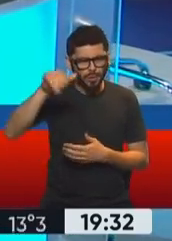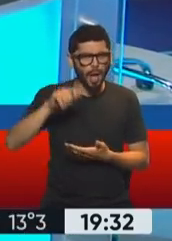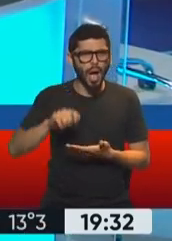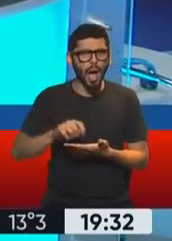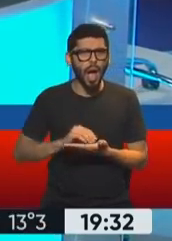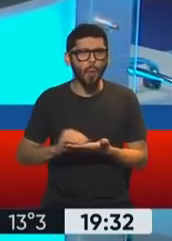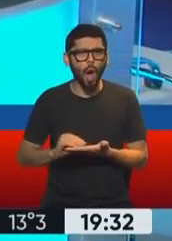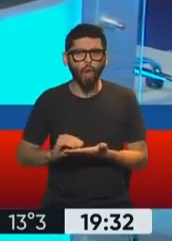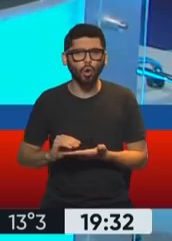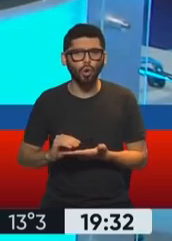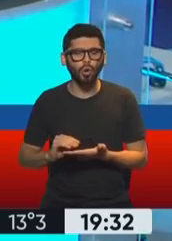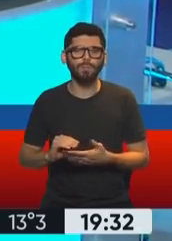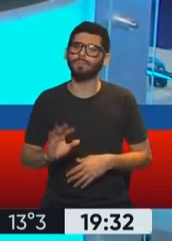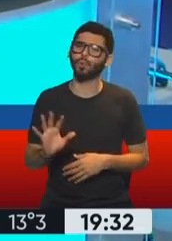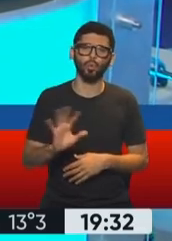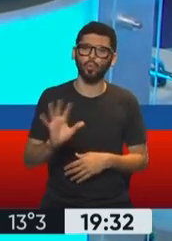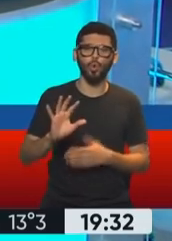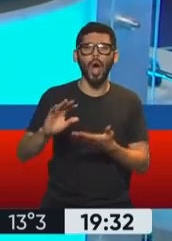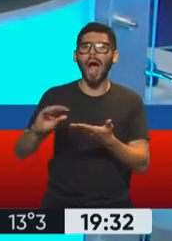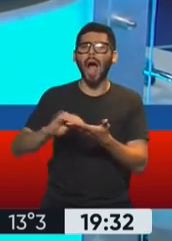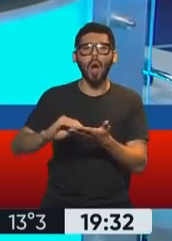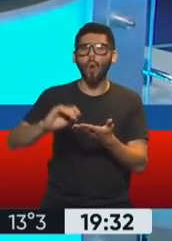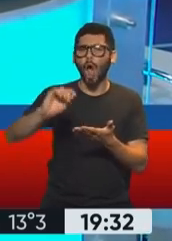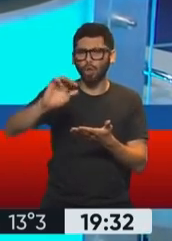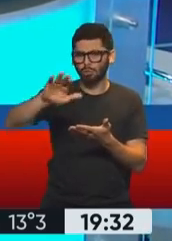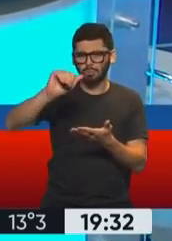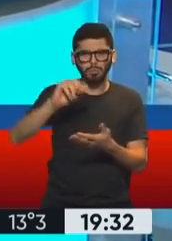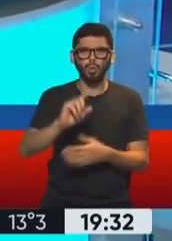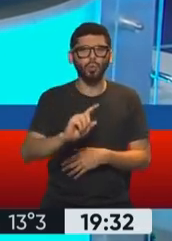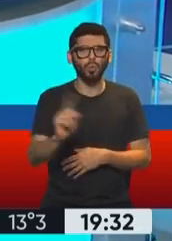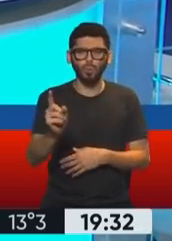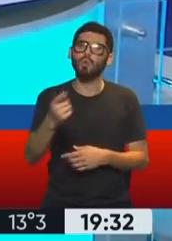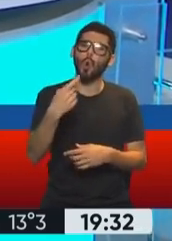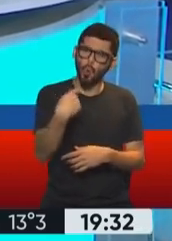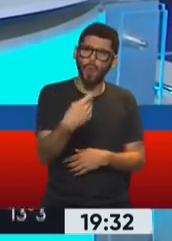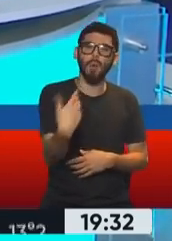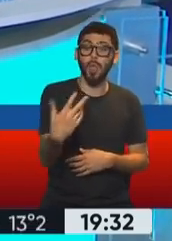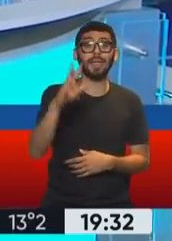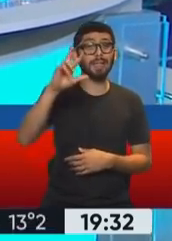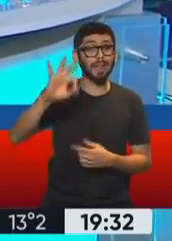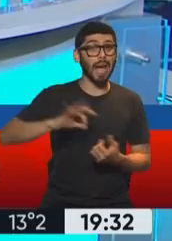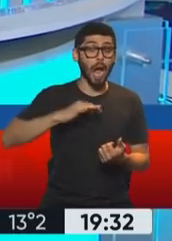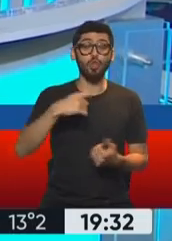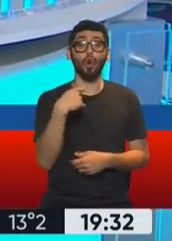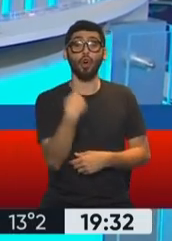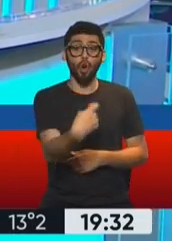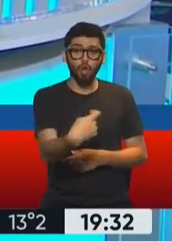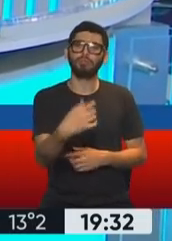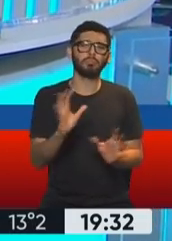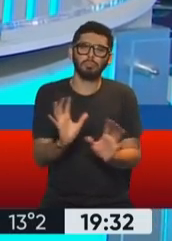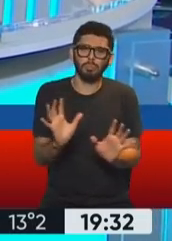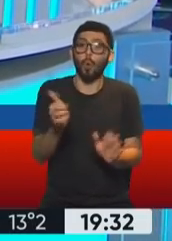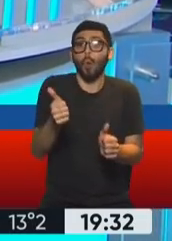consulta? No, no tiene que contratar a un abogado. Franca, podés jubilarte, tenés 30 años de aportes, está buenísimo,